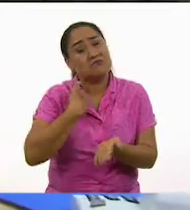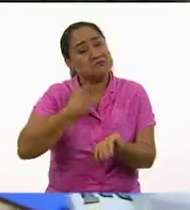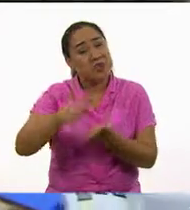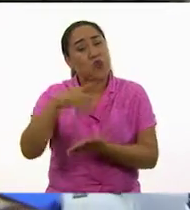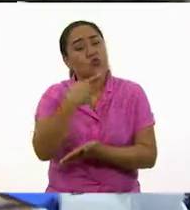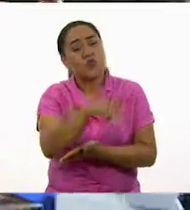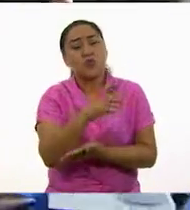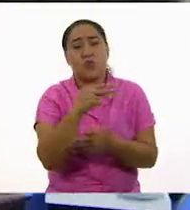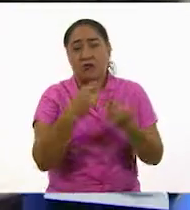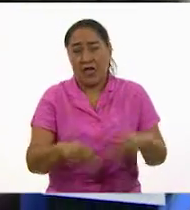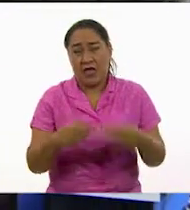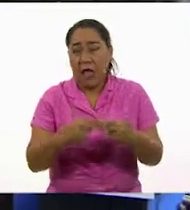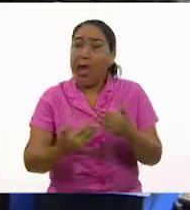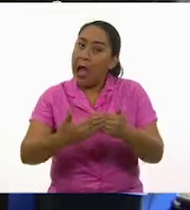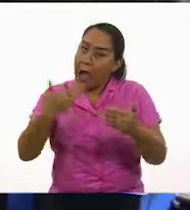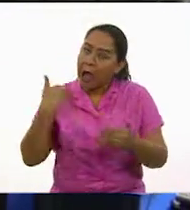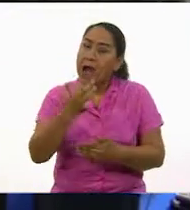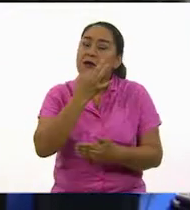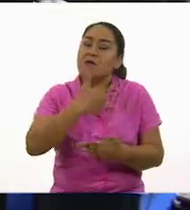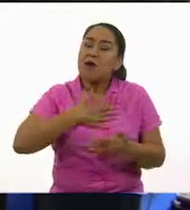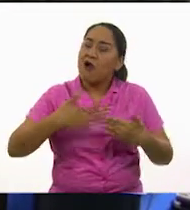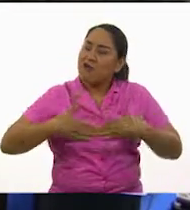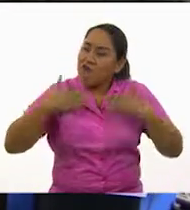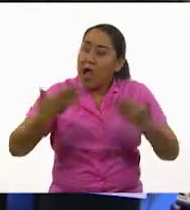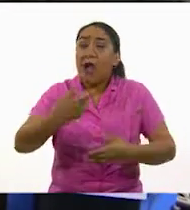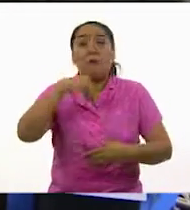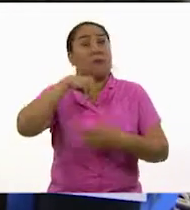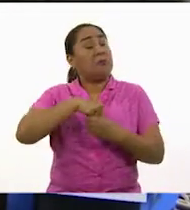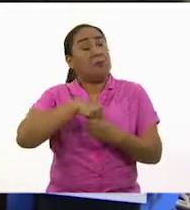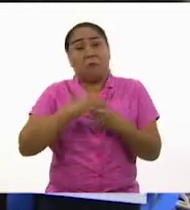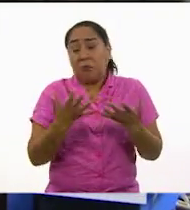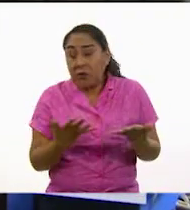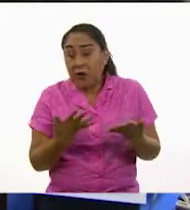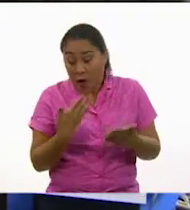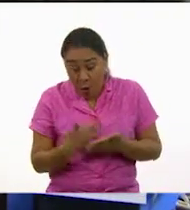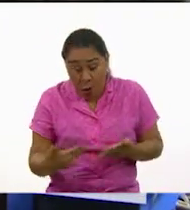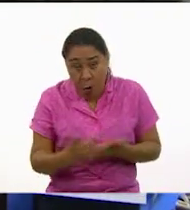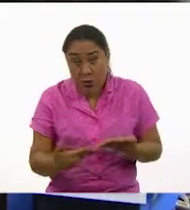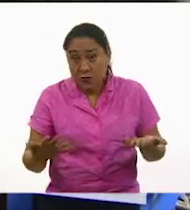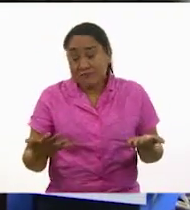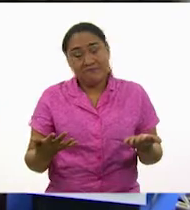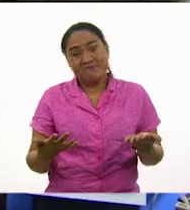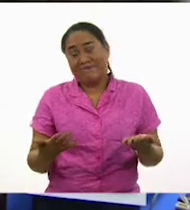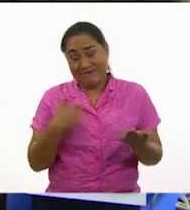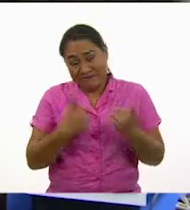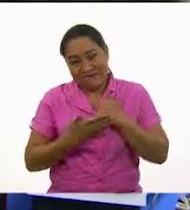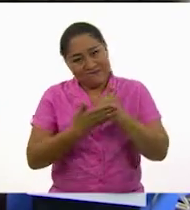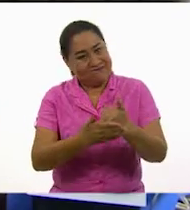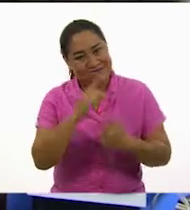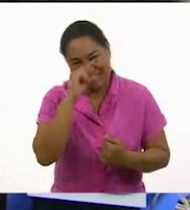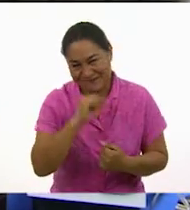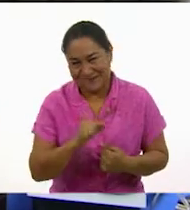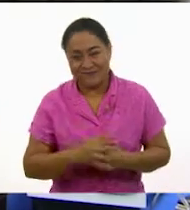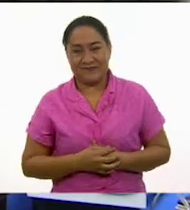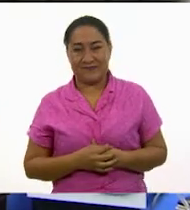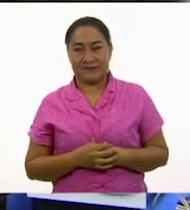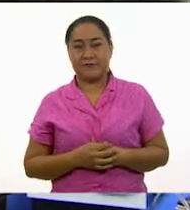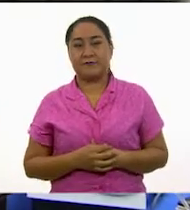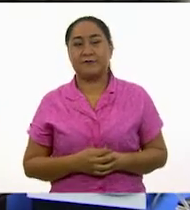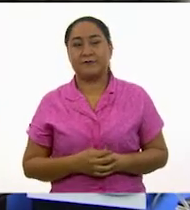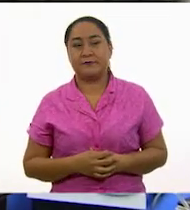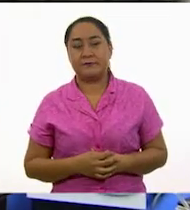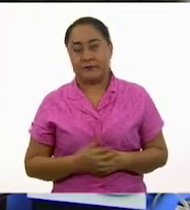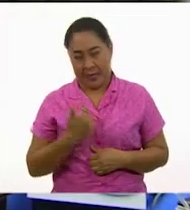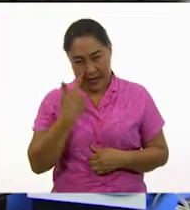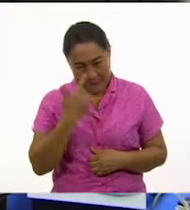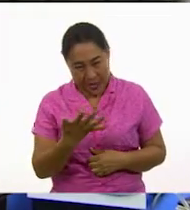hubieran sido sinceros conmigo, otra cosa sería, pero ustedes ocultaron la verdad y ahora no hay mucho que yo pueda hacer. ¿Ya ve por